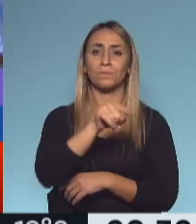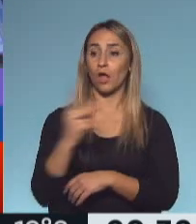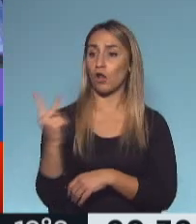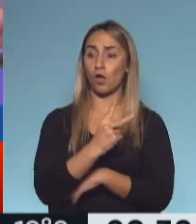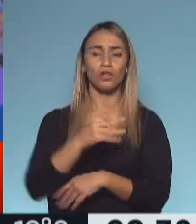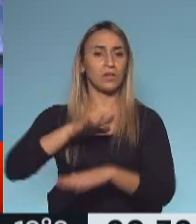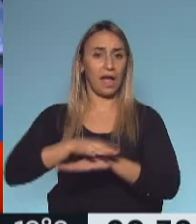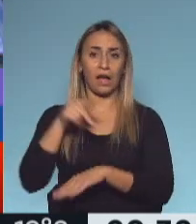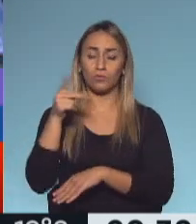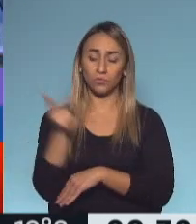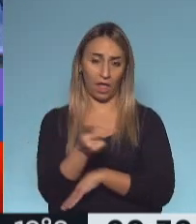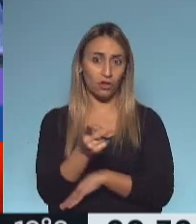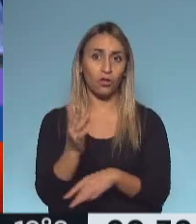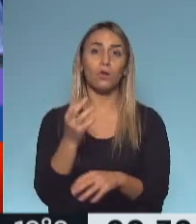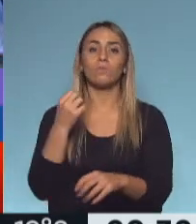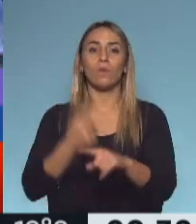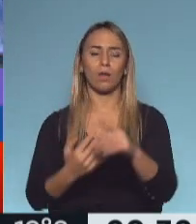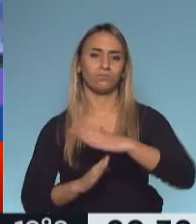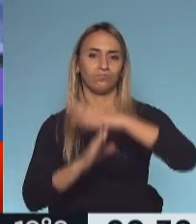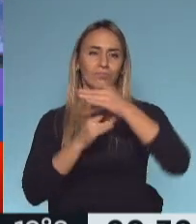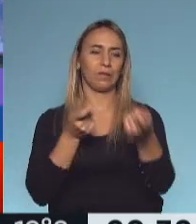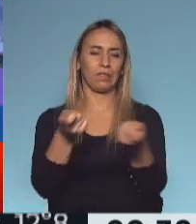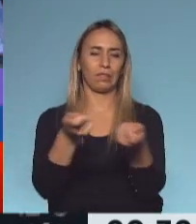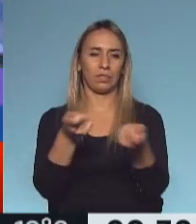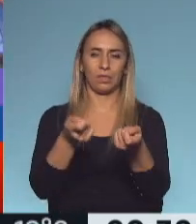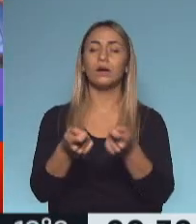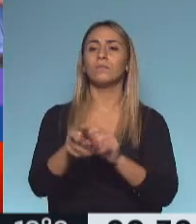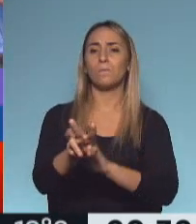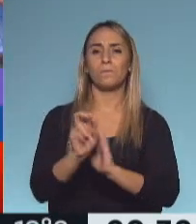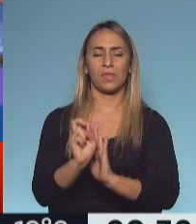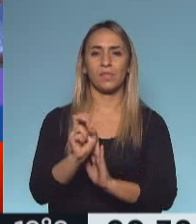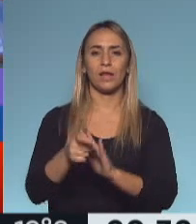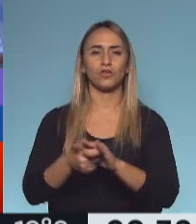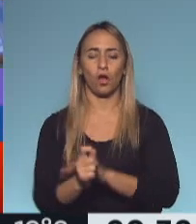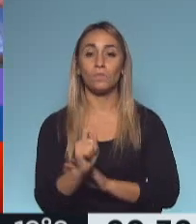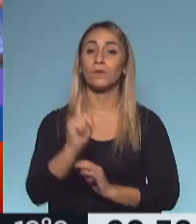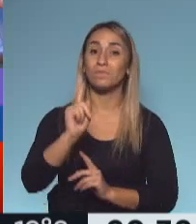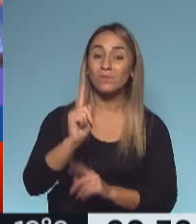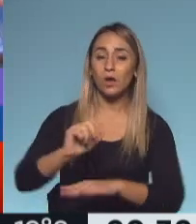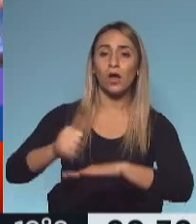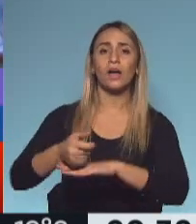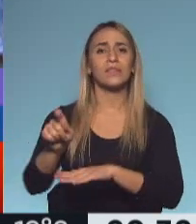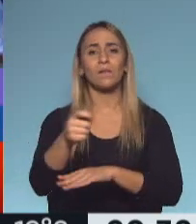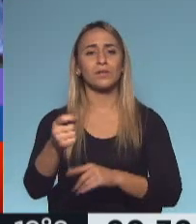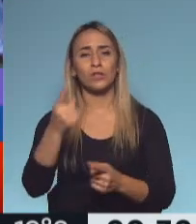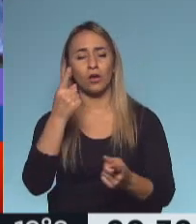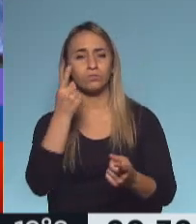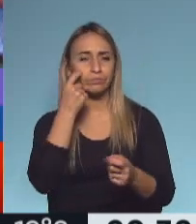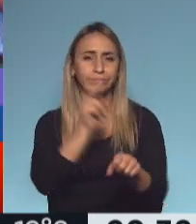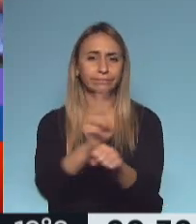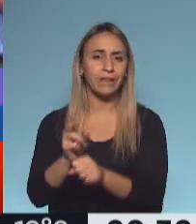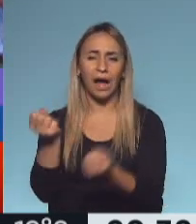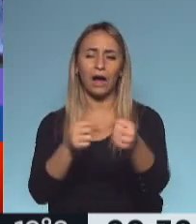acusados de liderar una asociación ilícita que le cobraba coimas a los trapitos y a los comerciantes en los barrios